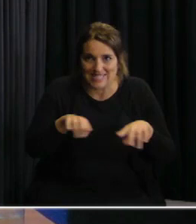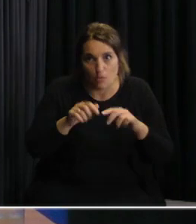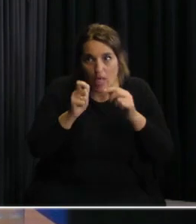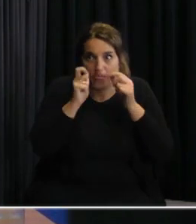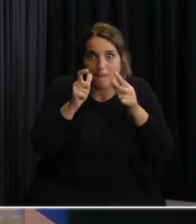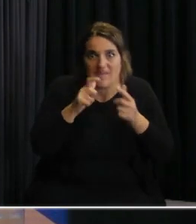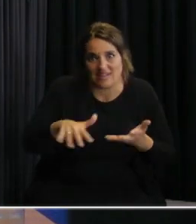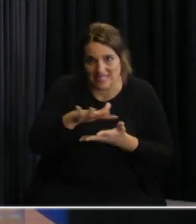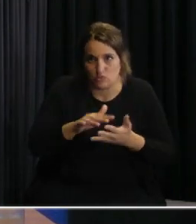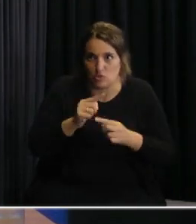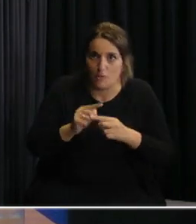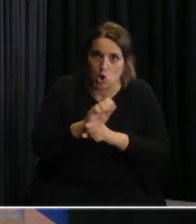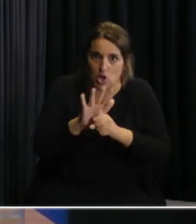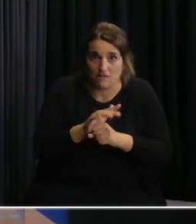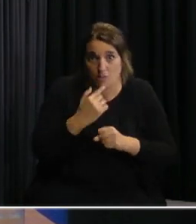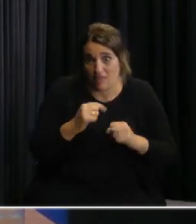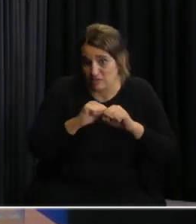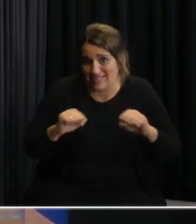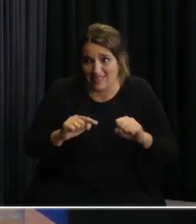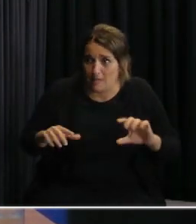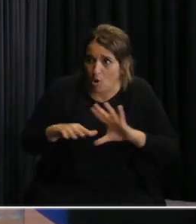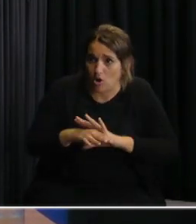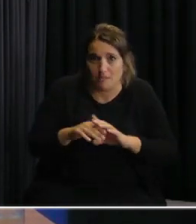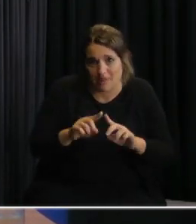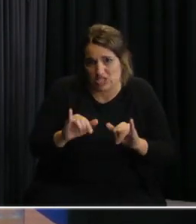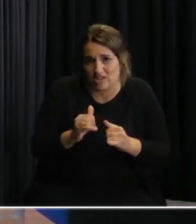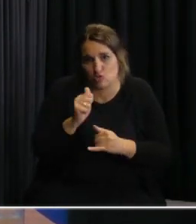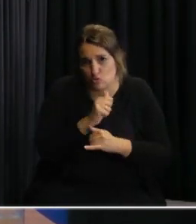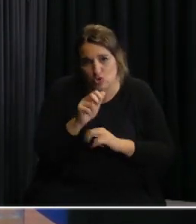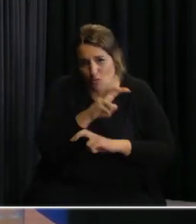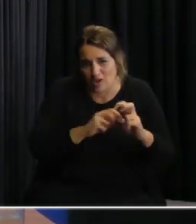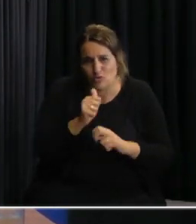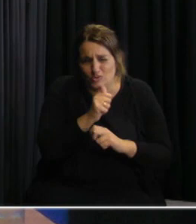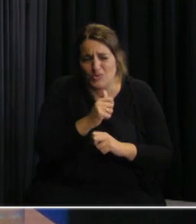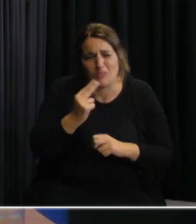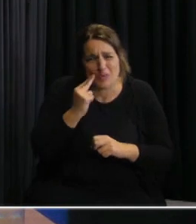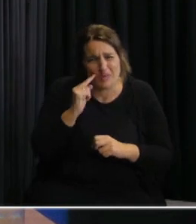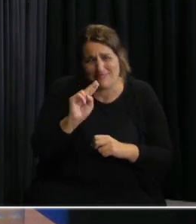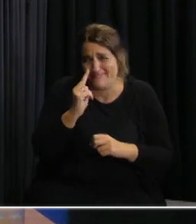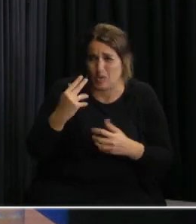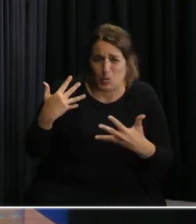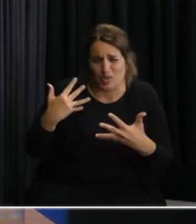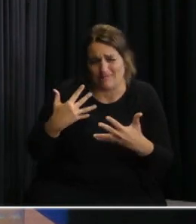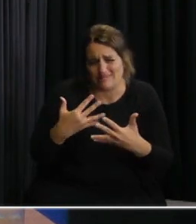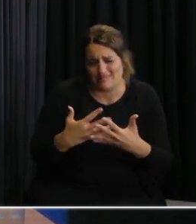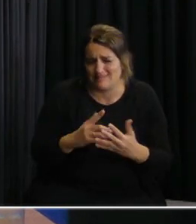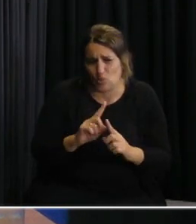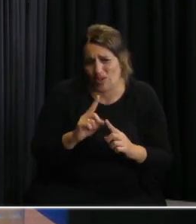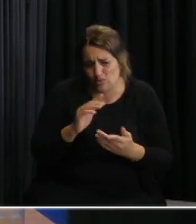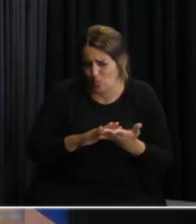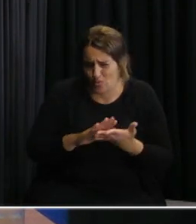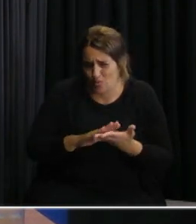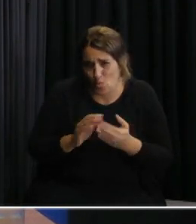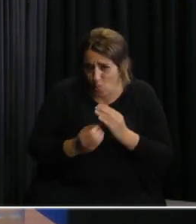el secretario de la presidencia lo que nos va a servir es para abordar un problema histórico del Uruguay que lleva larga data sin un